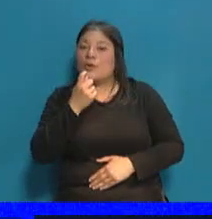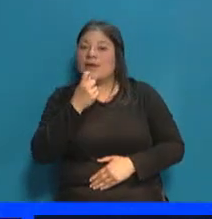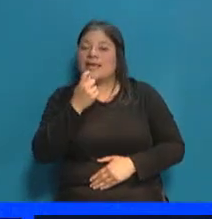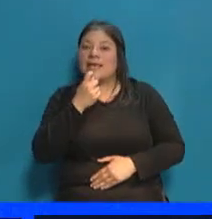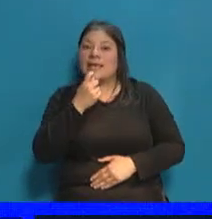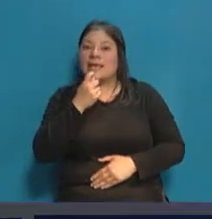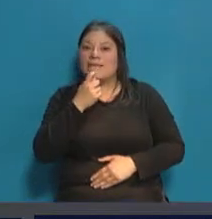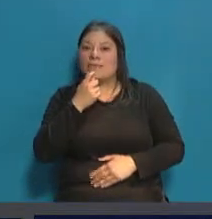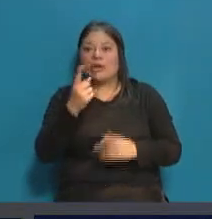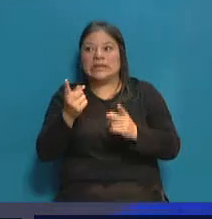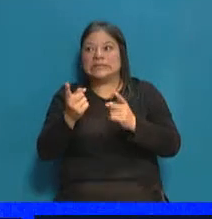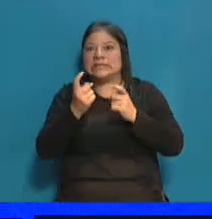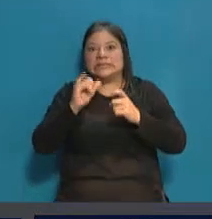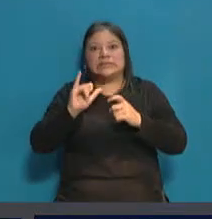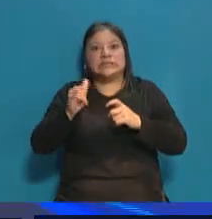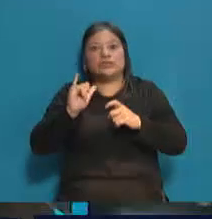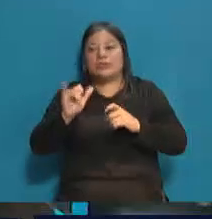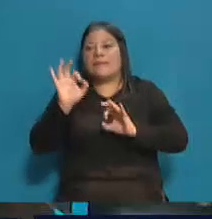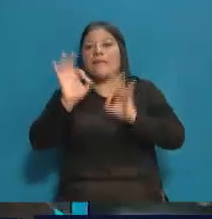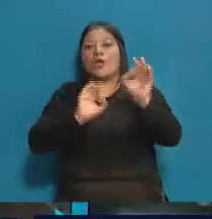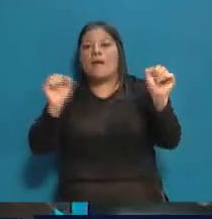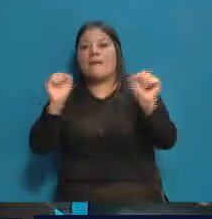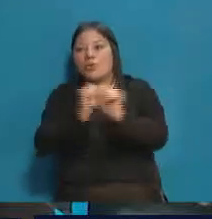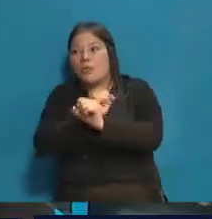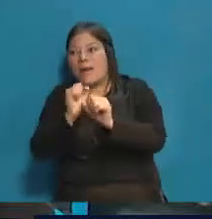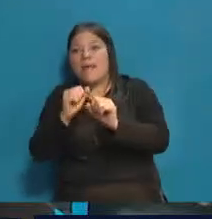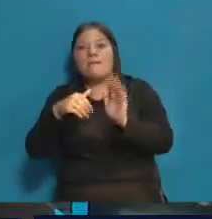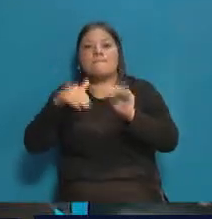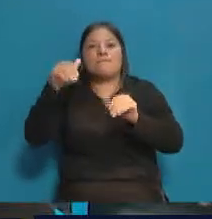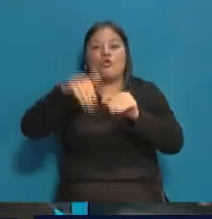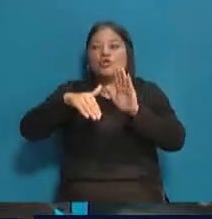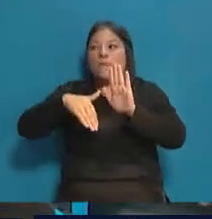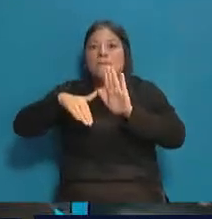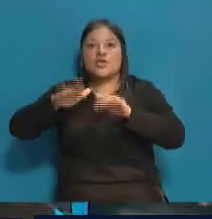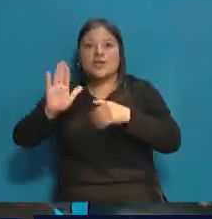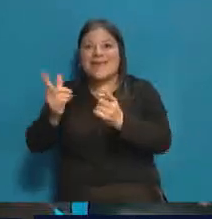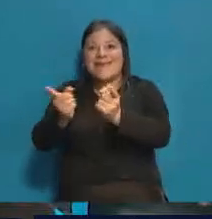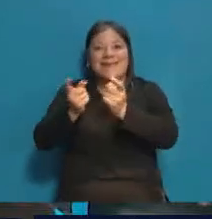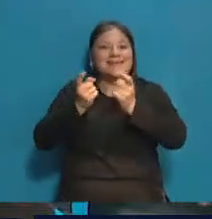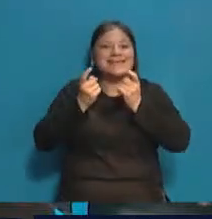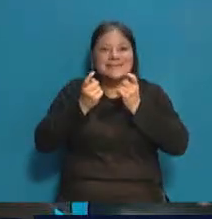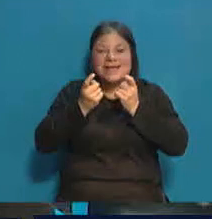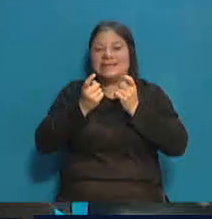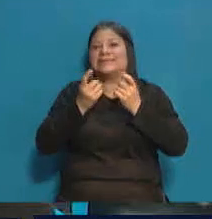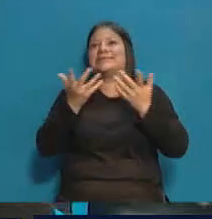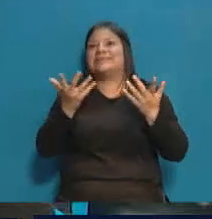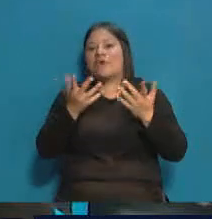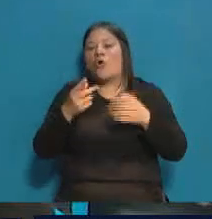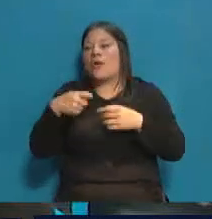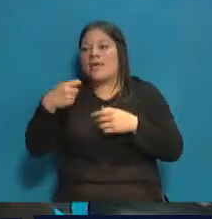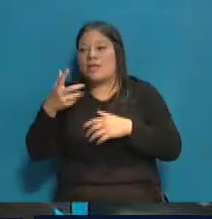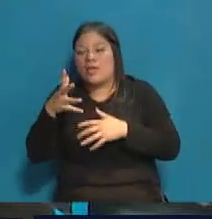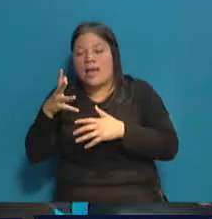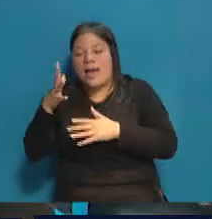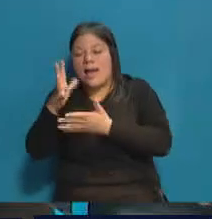necesiten los dos tercios de la Cámara para aprobar proyectos, sobre todo de modificaciones de partida, ingresos de fondos, toma de créditos,